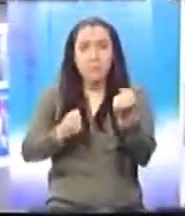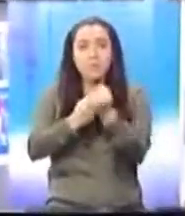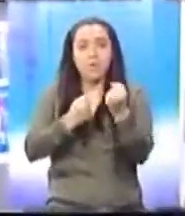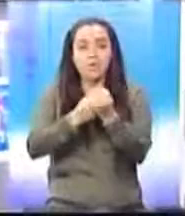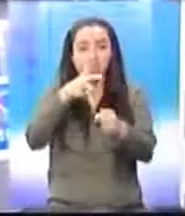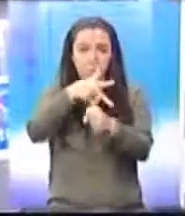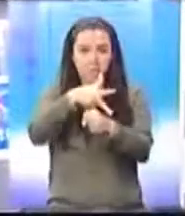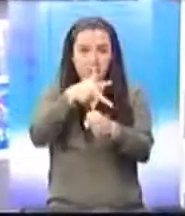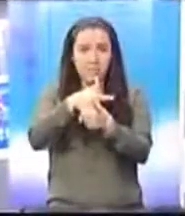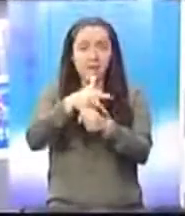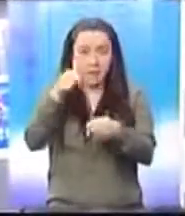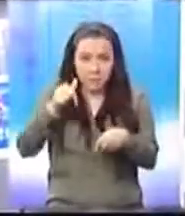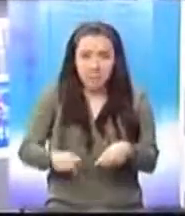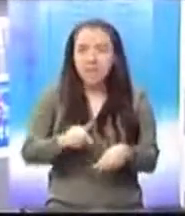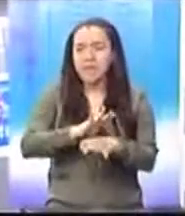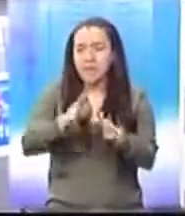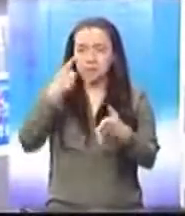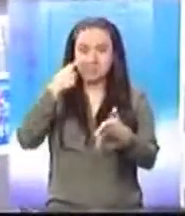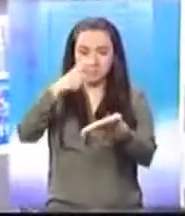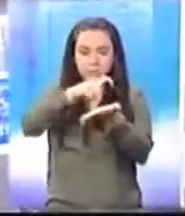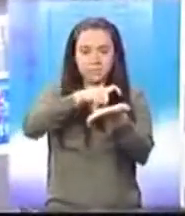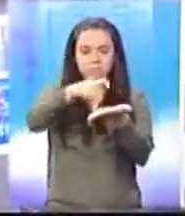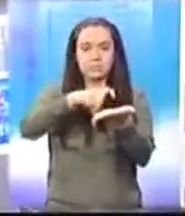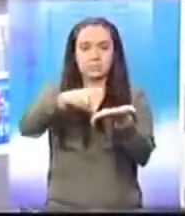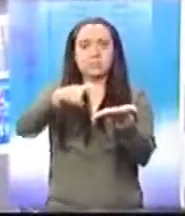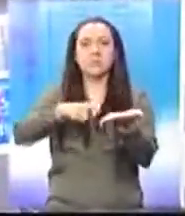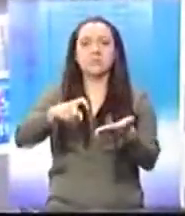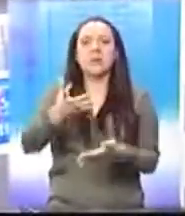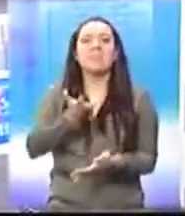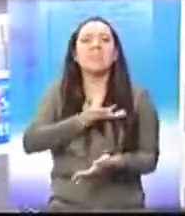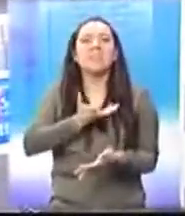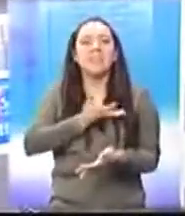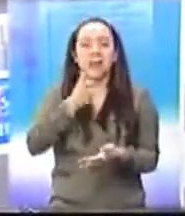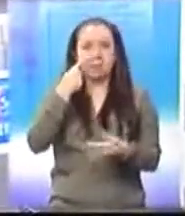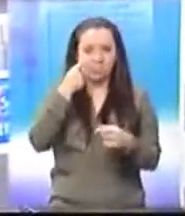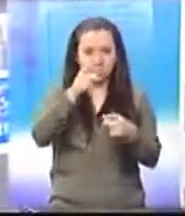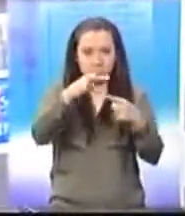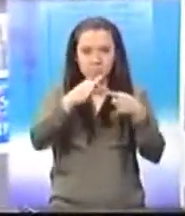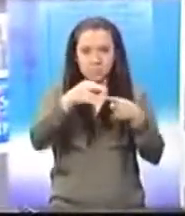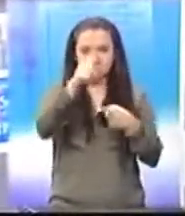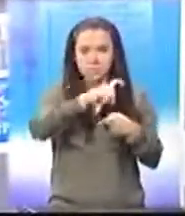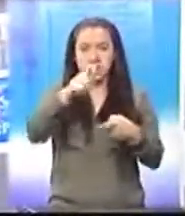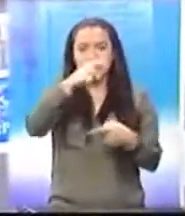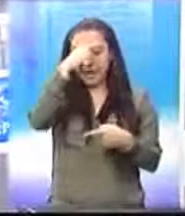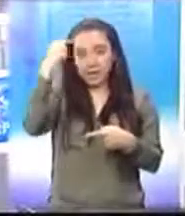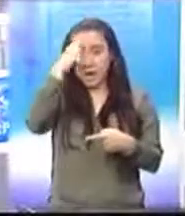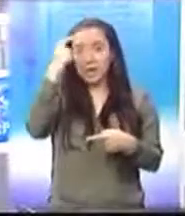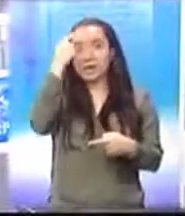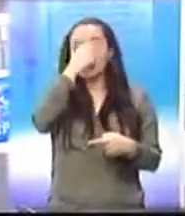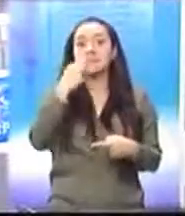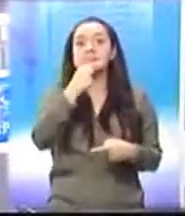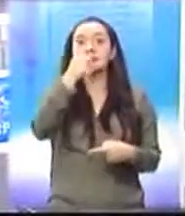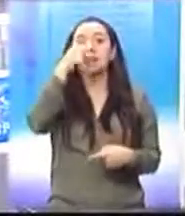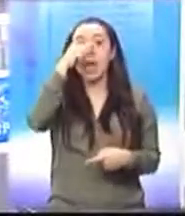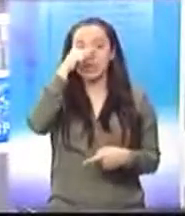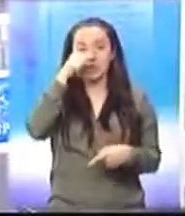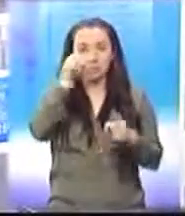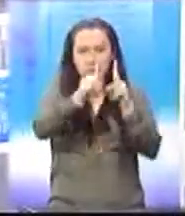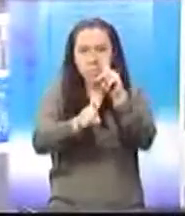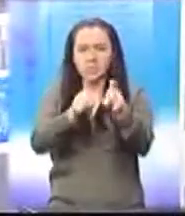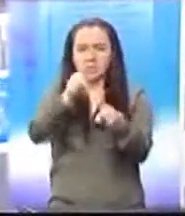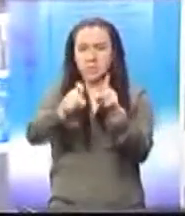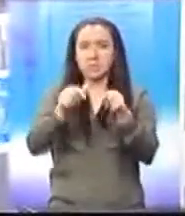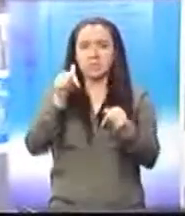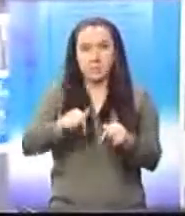Guatemala y que se le pasará el polígrafo a los trabajadores de la SAT. Mientras anunciaba esa decisión, a un lado un